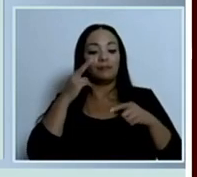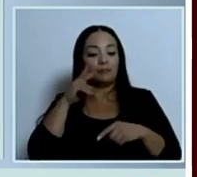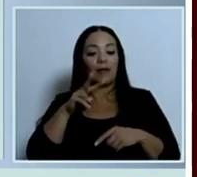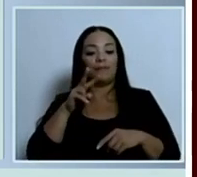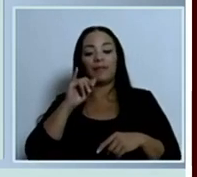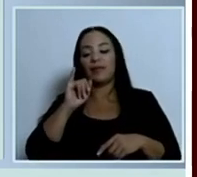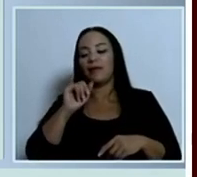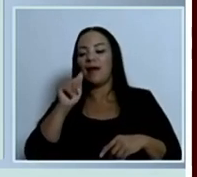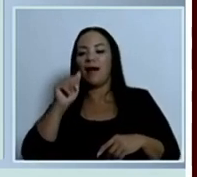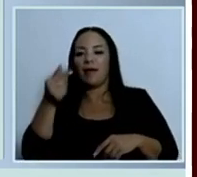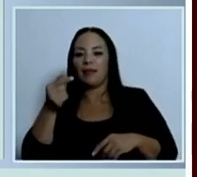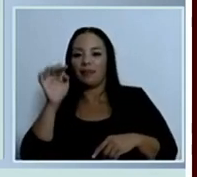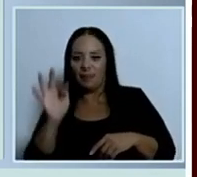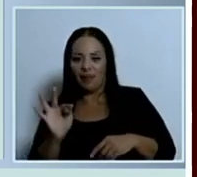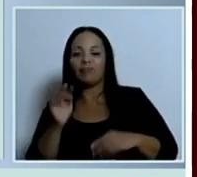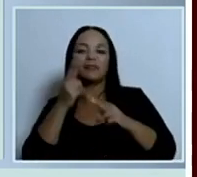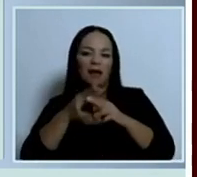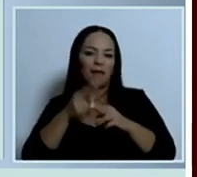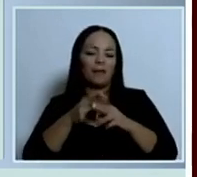Es un herbicida